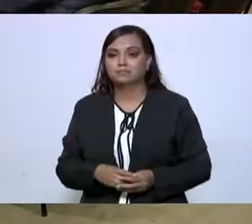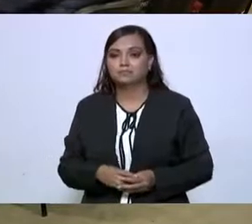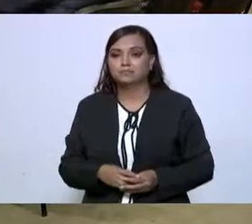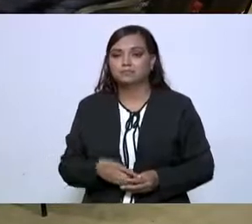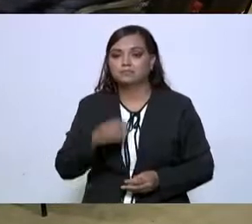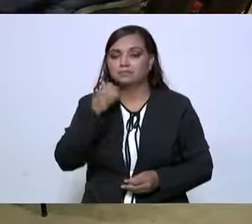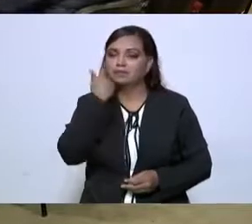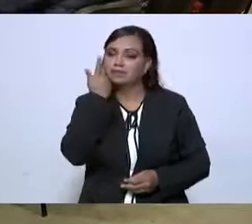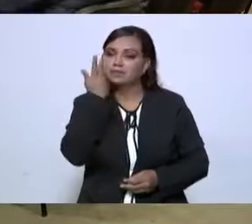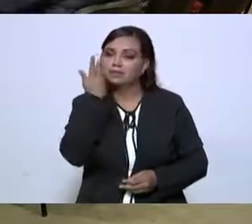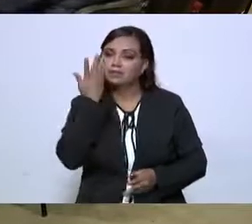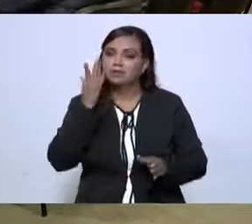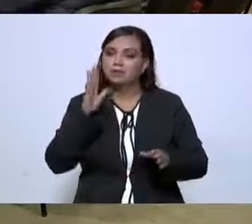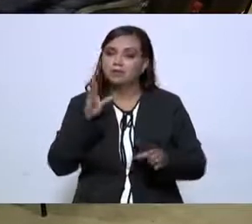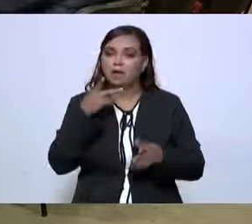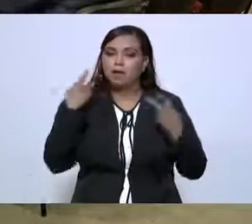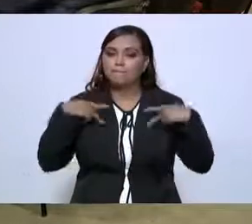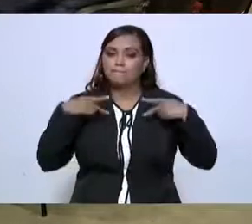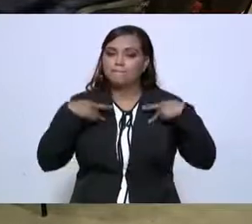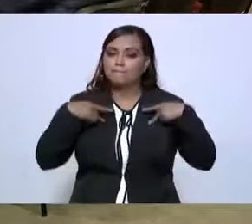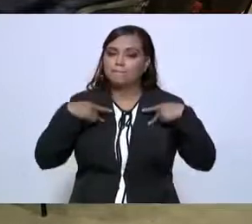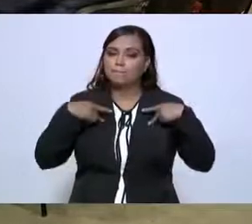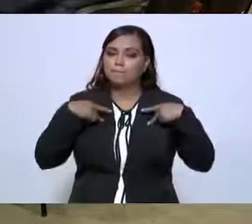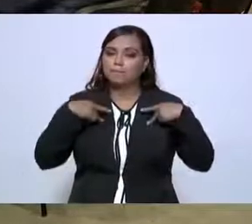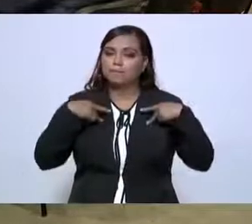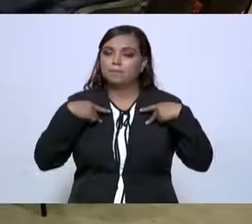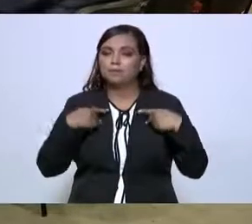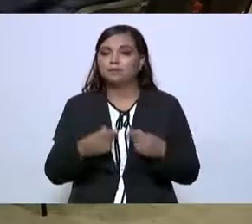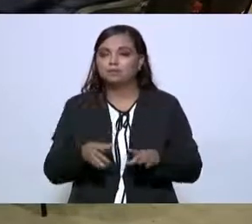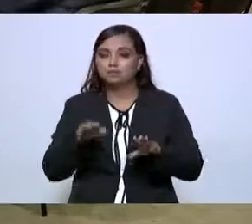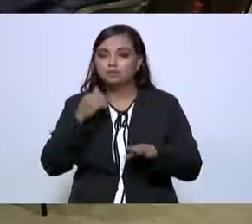quiso convencer a la gente en un estadio